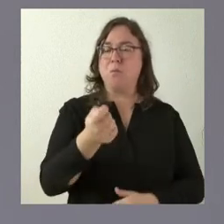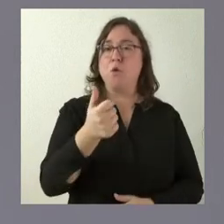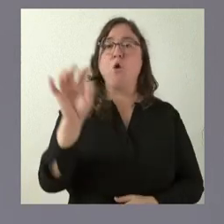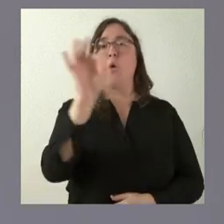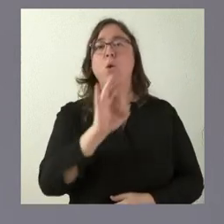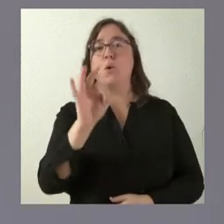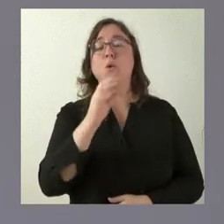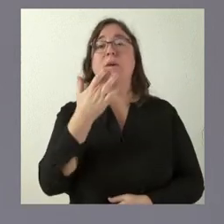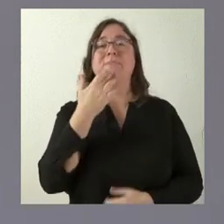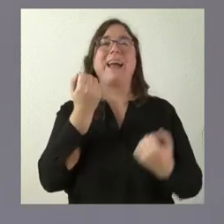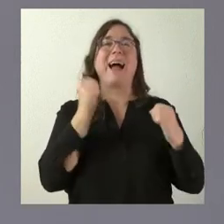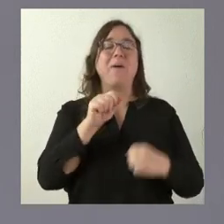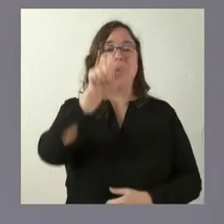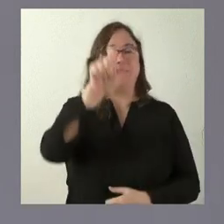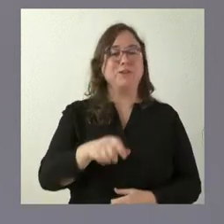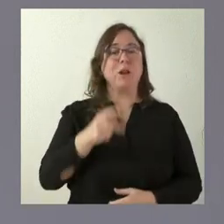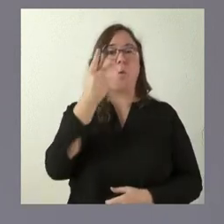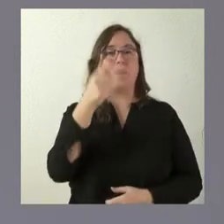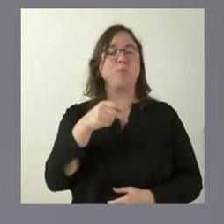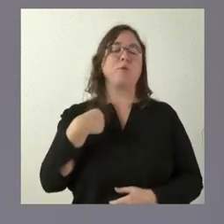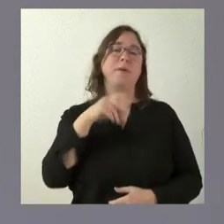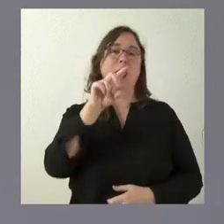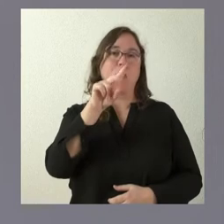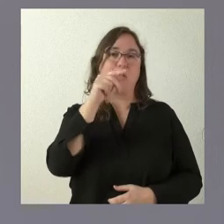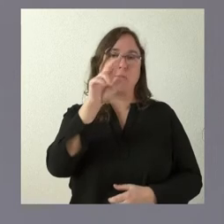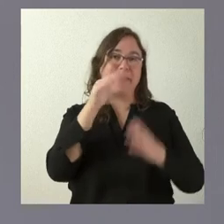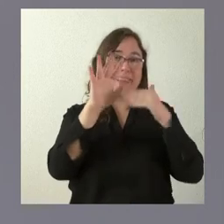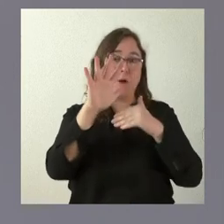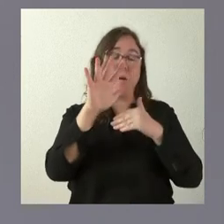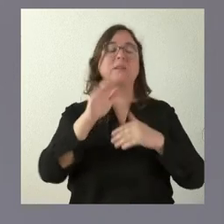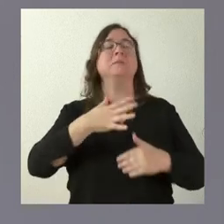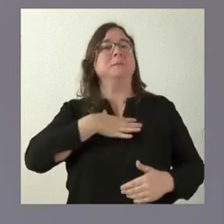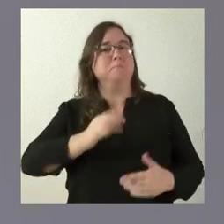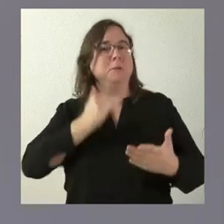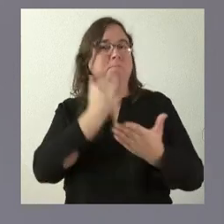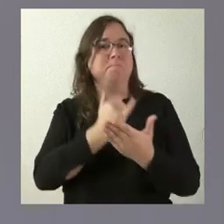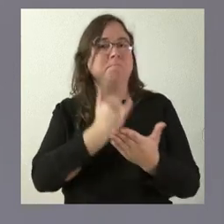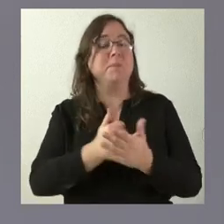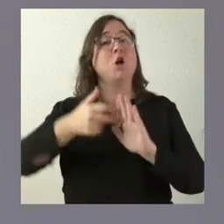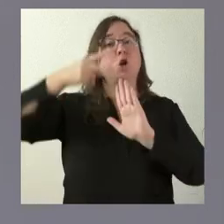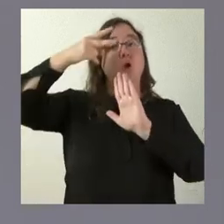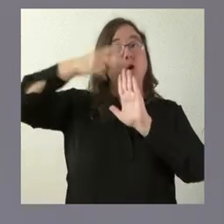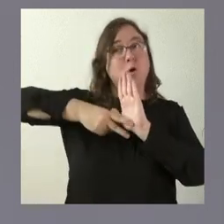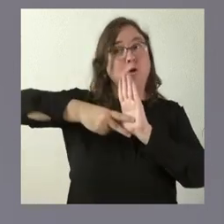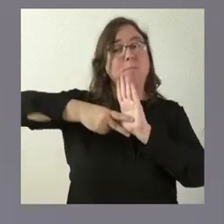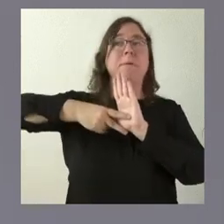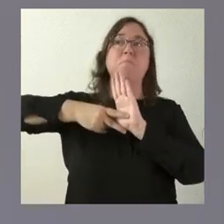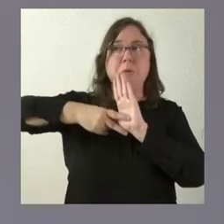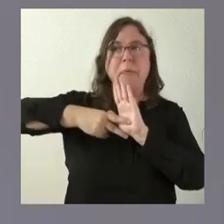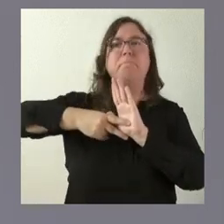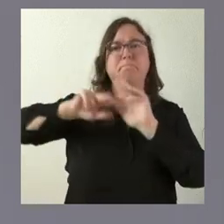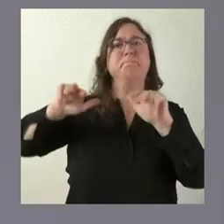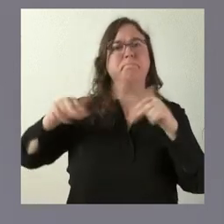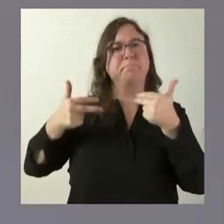los 12,5 habitantes kilómetro cuadrado, es una batalla que la normativa europea creemos que nos habilita para darla,